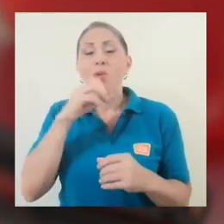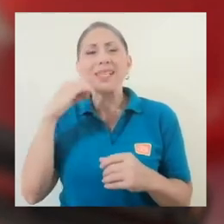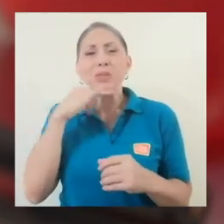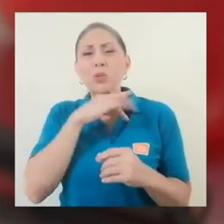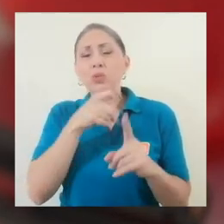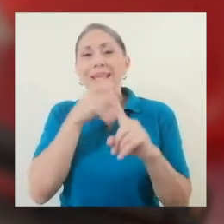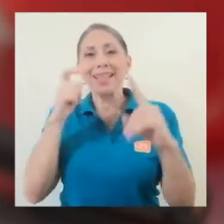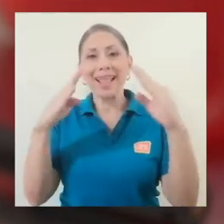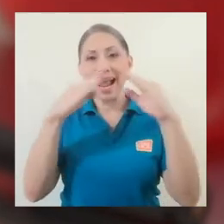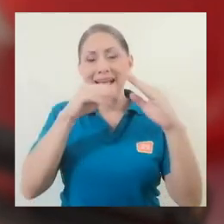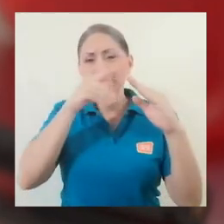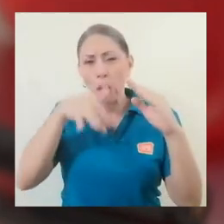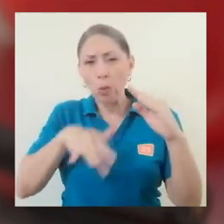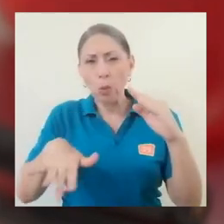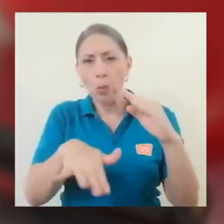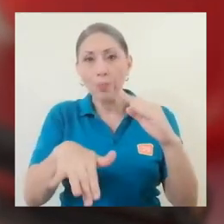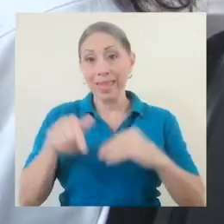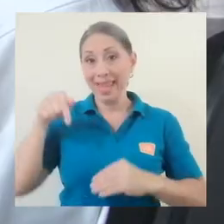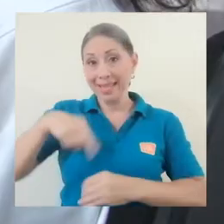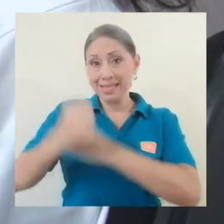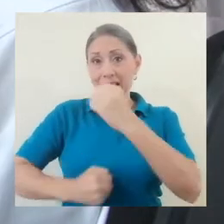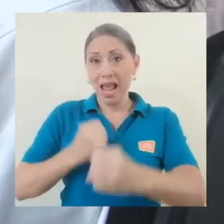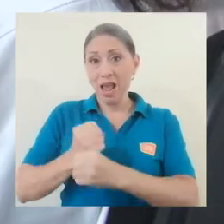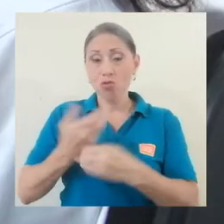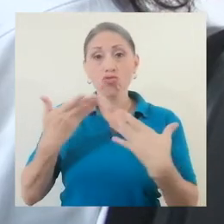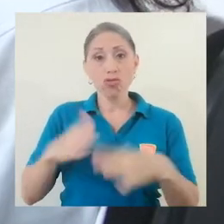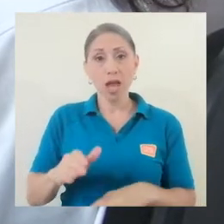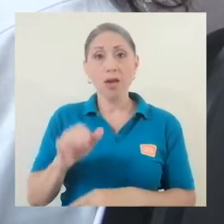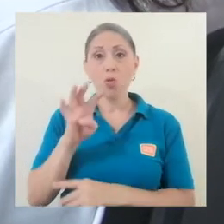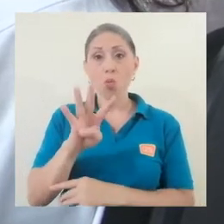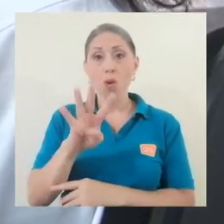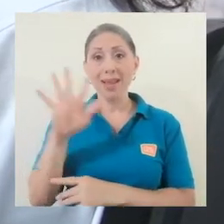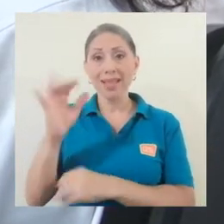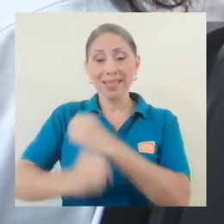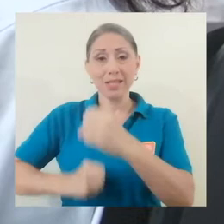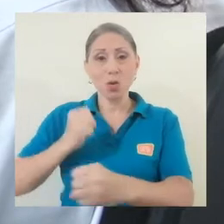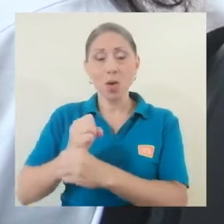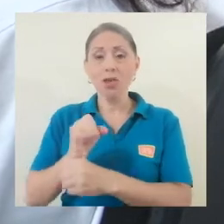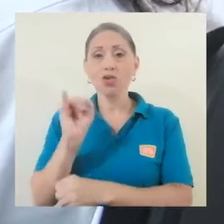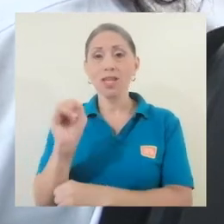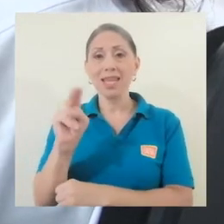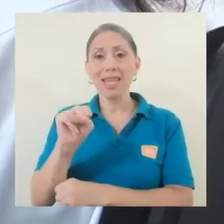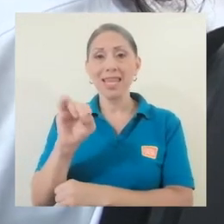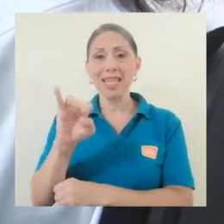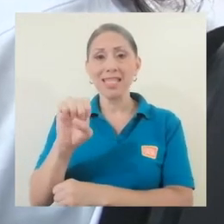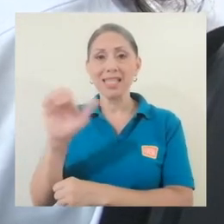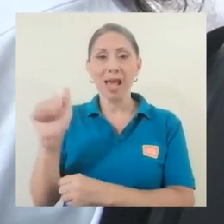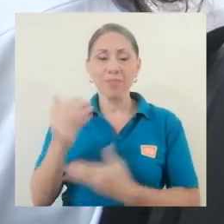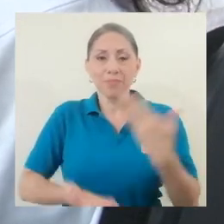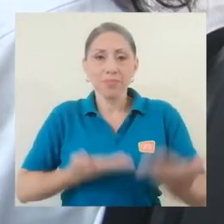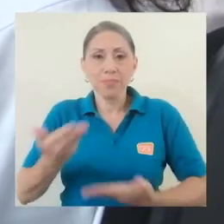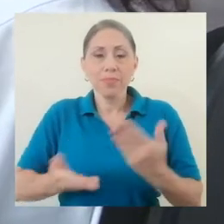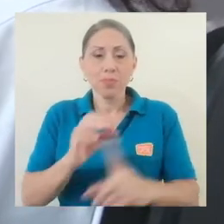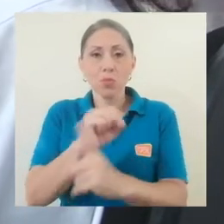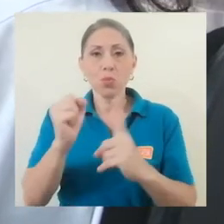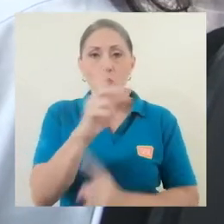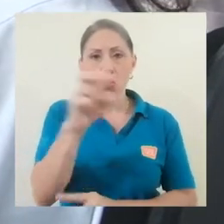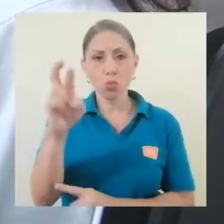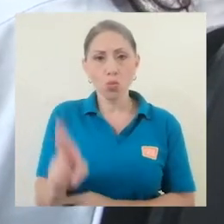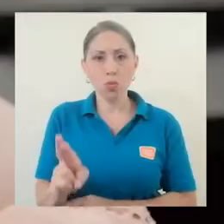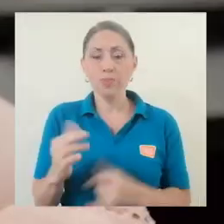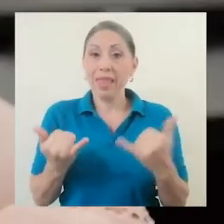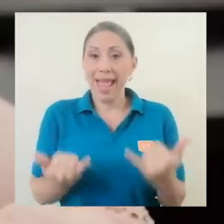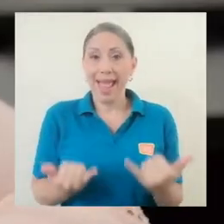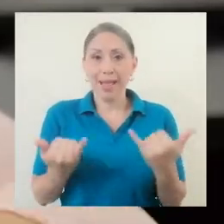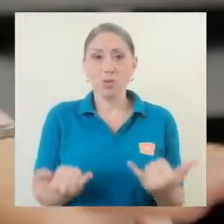residuales. Este 2020 el INISA cumple 45 años de estar al servicio de la sociedad costarricense.